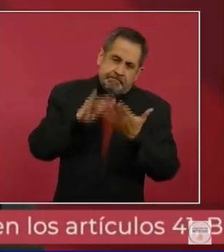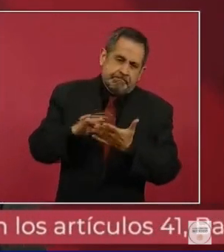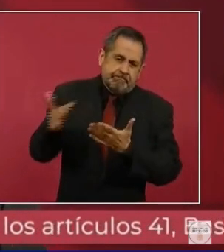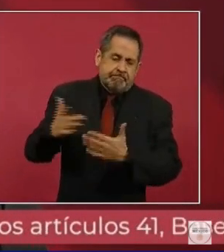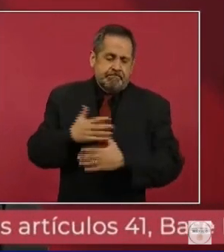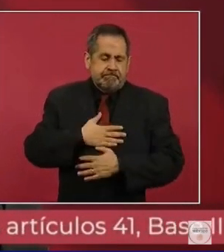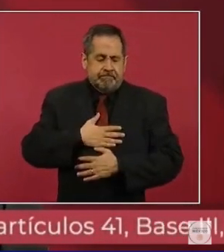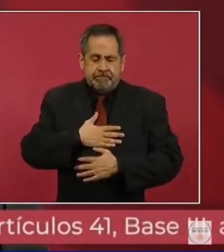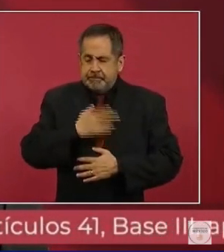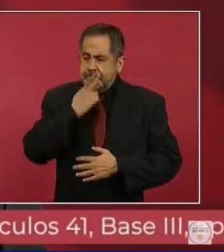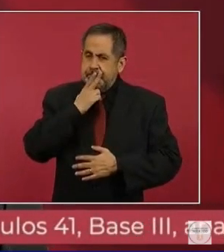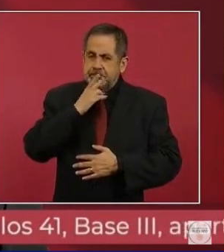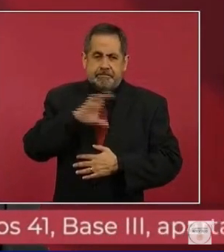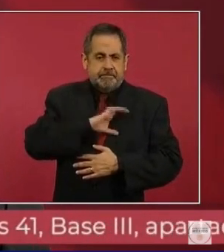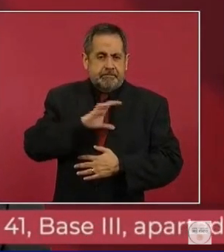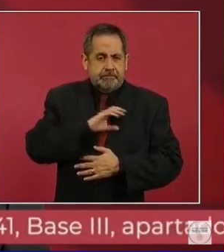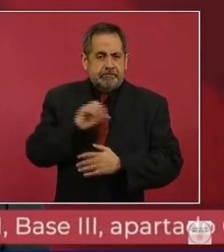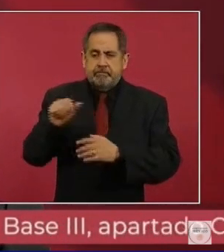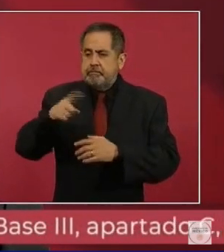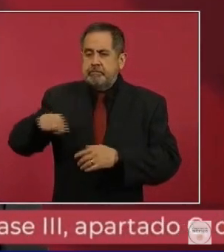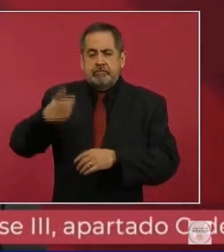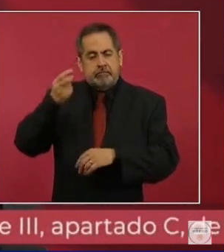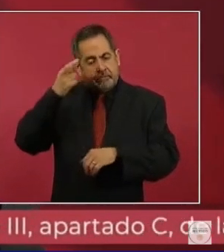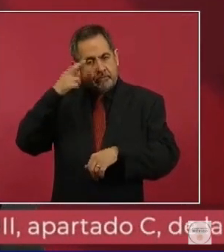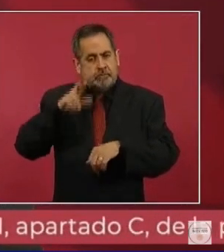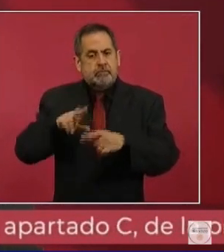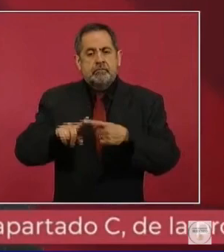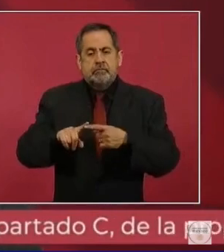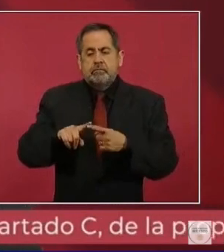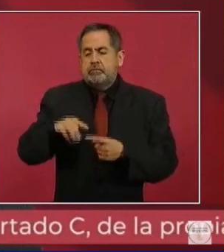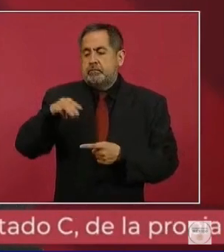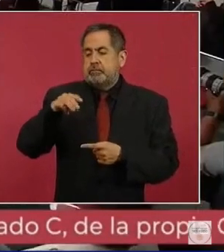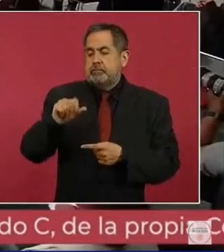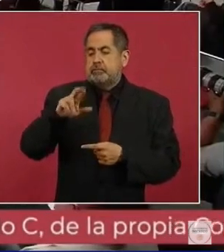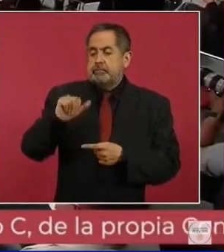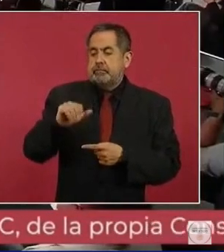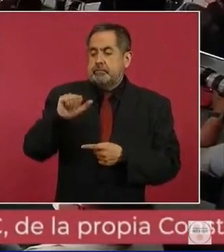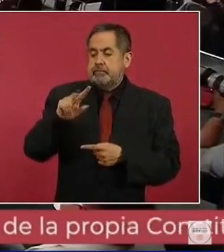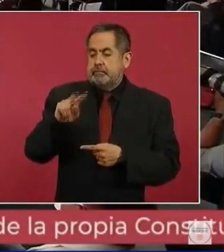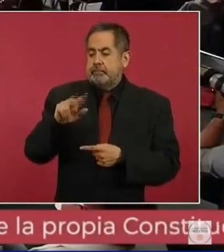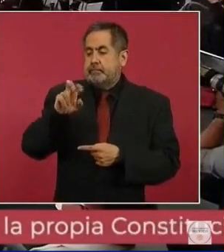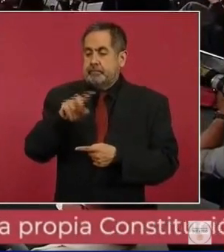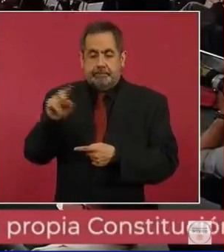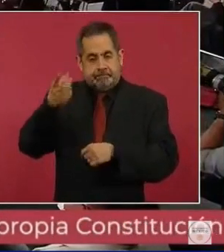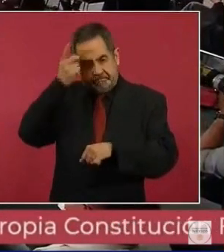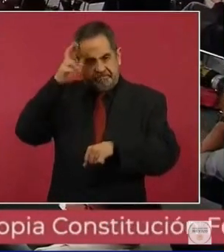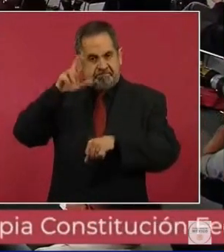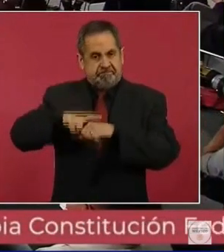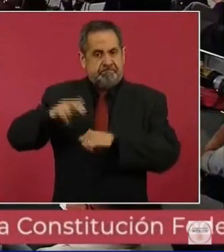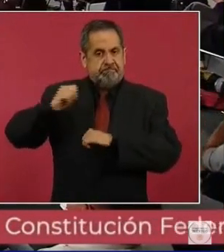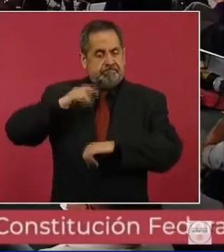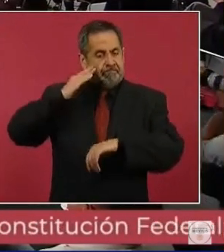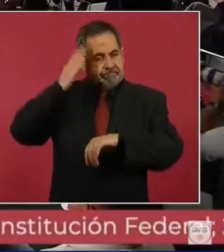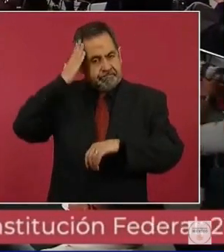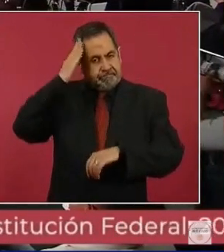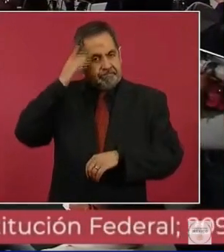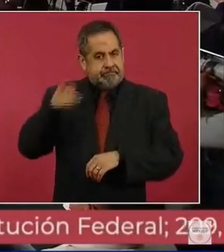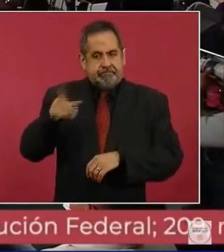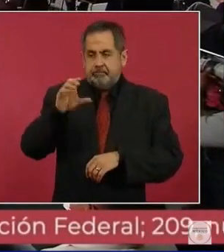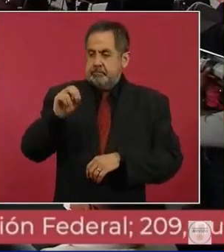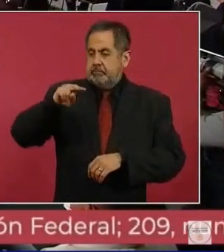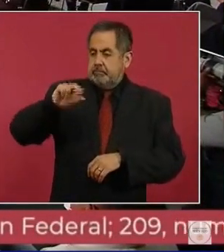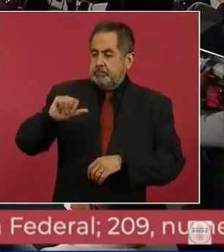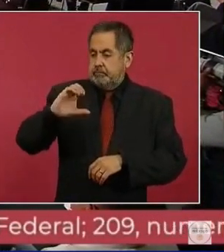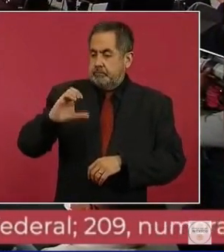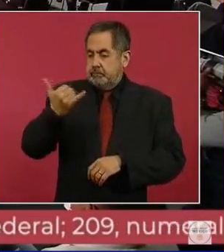enorme aprecio y cariño a la doctora María Elena Álvarez Builla, la titular de CONACYT, porque